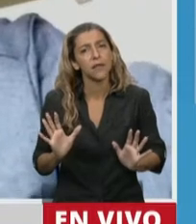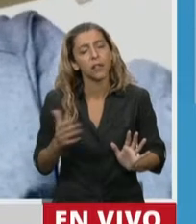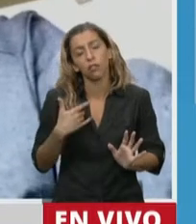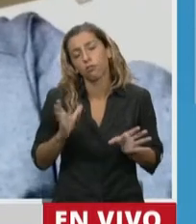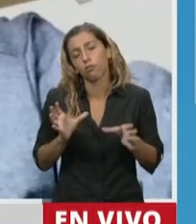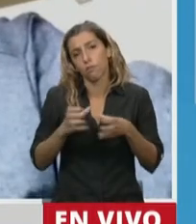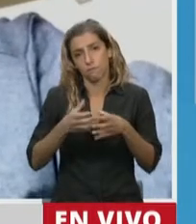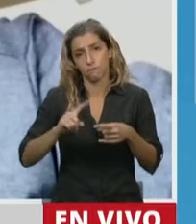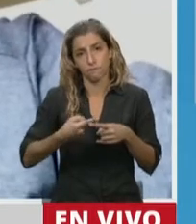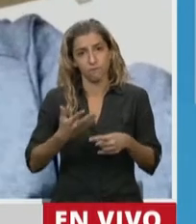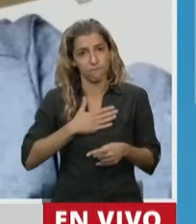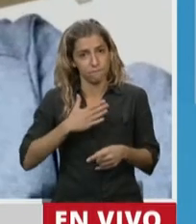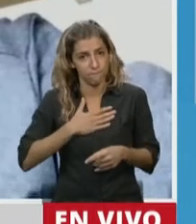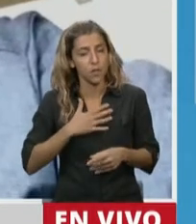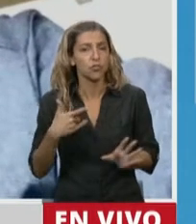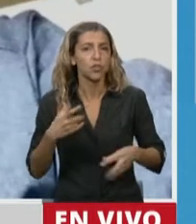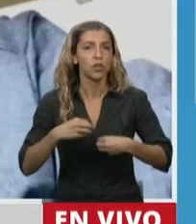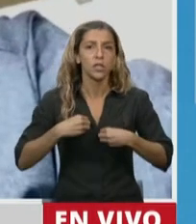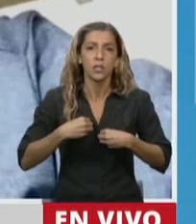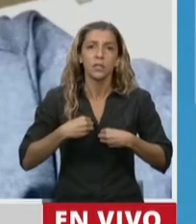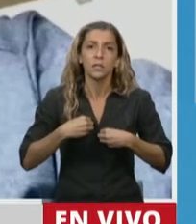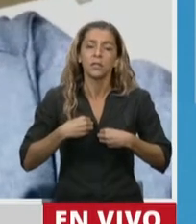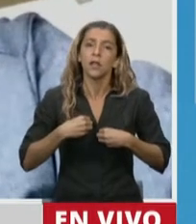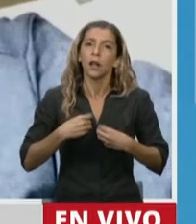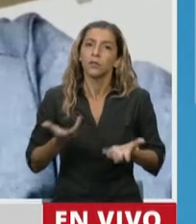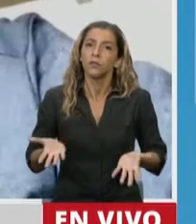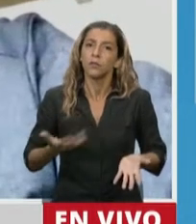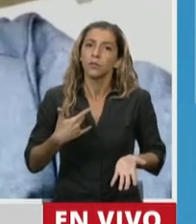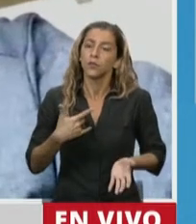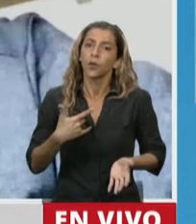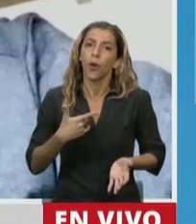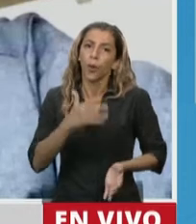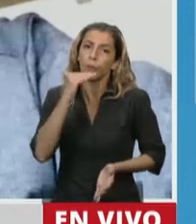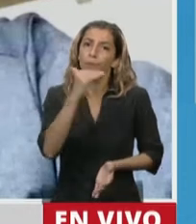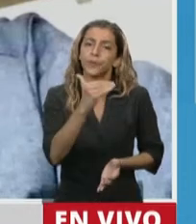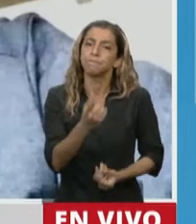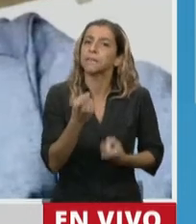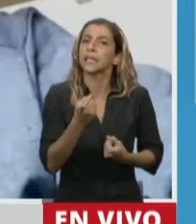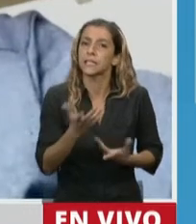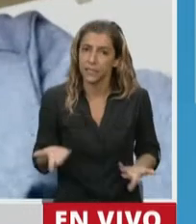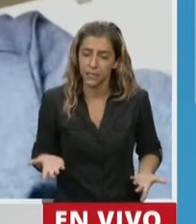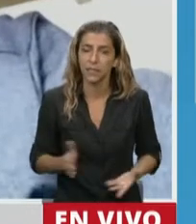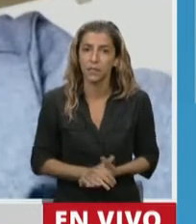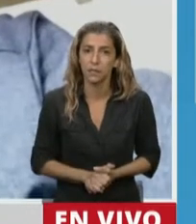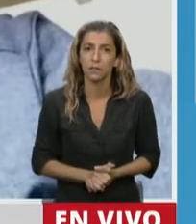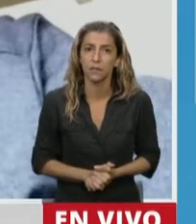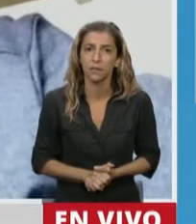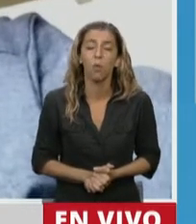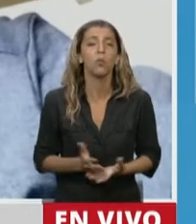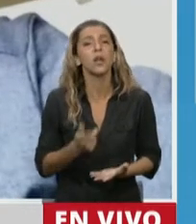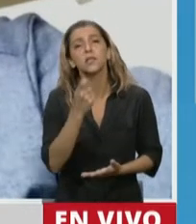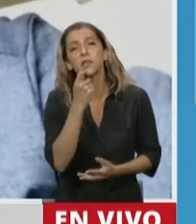Federal de expresarlo, Presidente, porque verdaderamente aquel que se considere